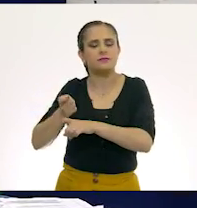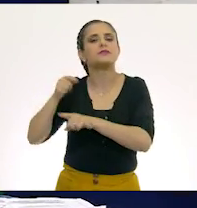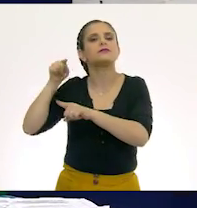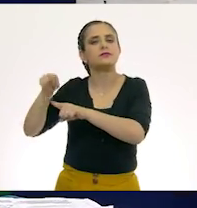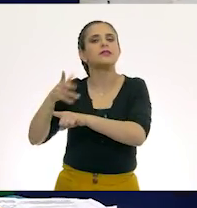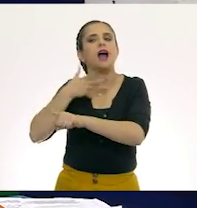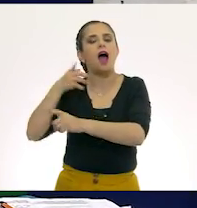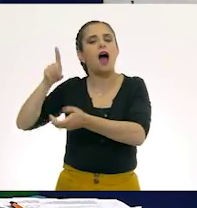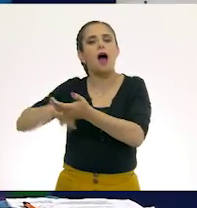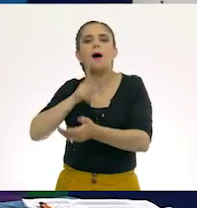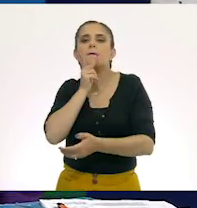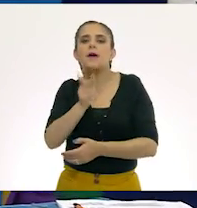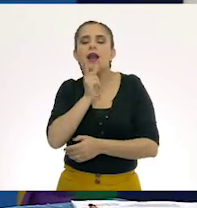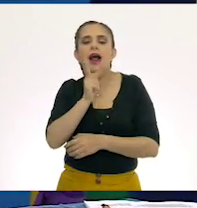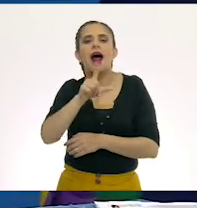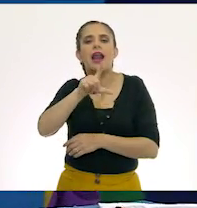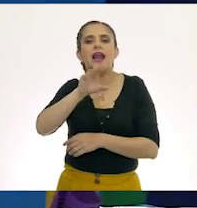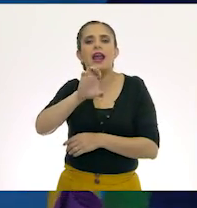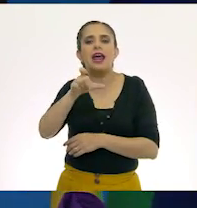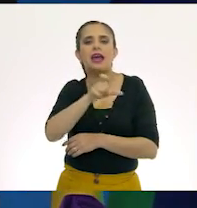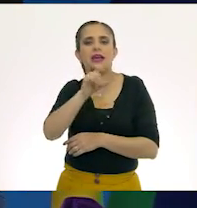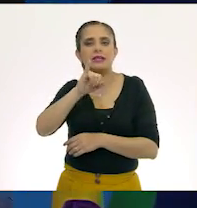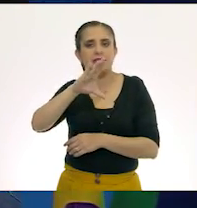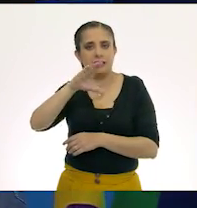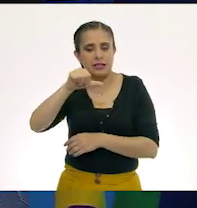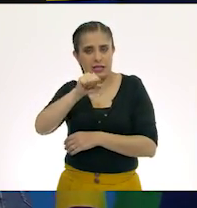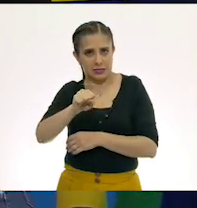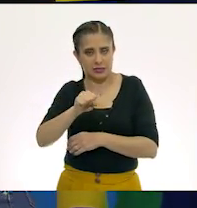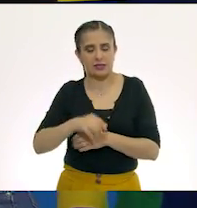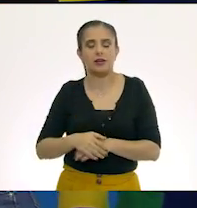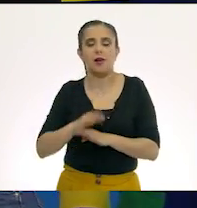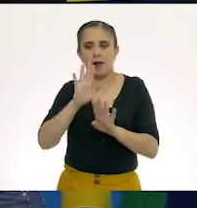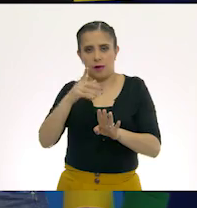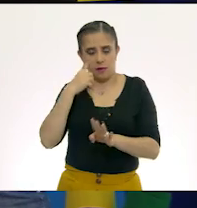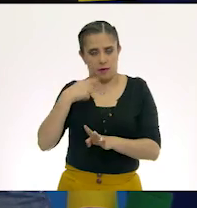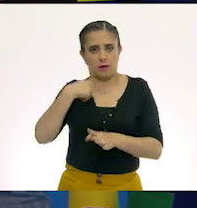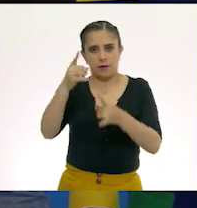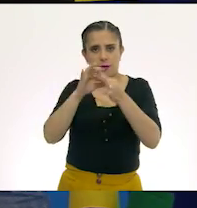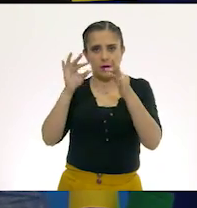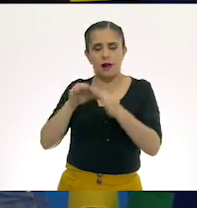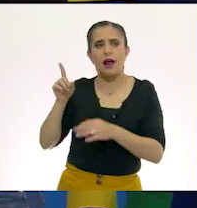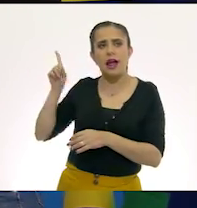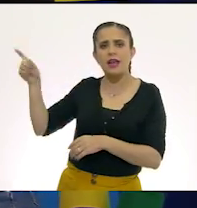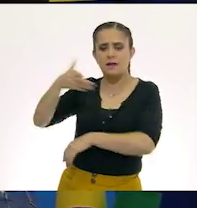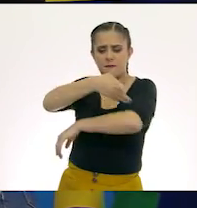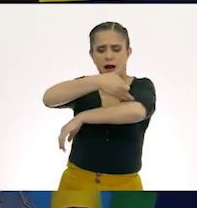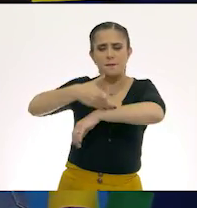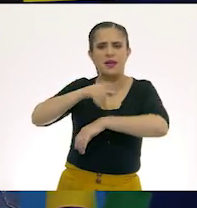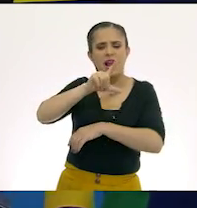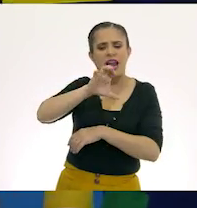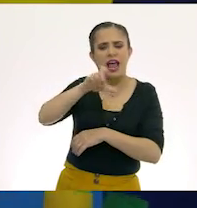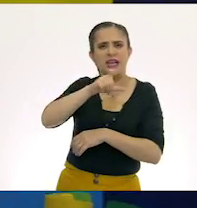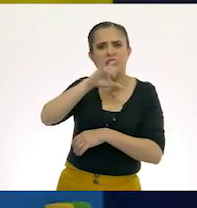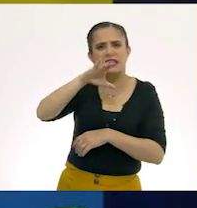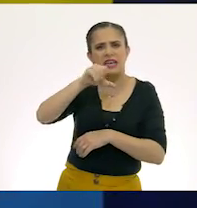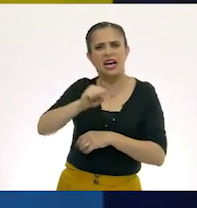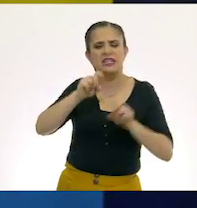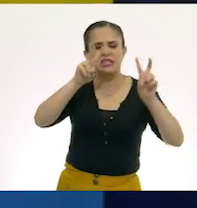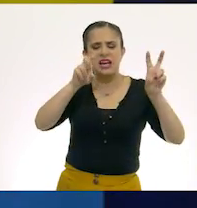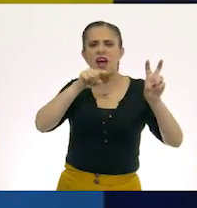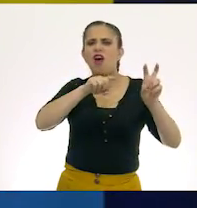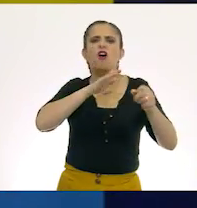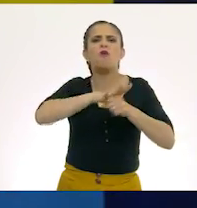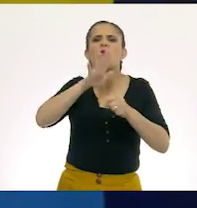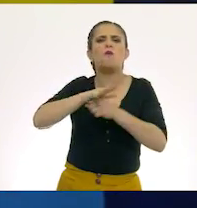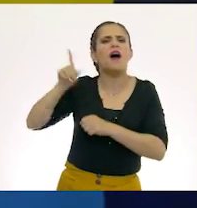¿sí? Sí. Y vamos a identificar de nuevo en este trabalenguas específicamente cuáles son las familias léxicas, ¿sí? Aquí